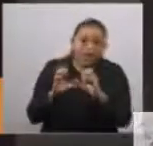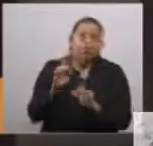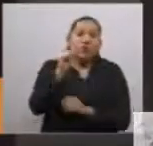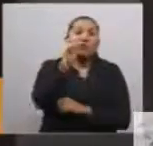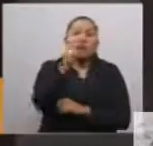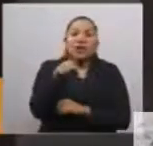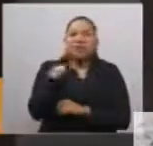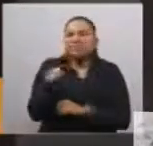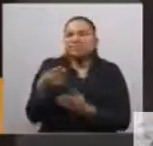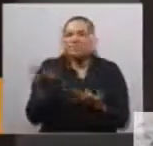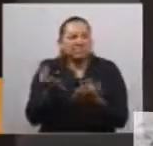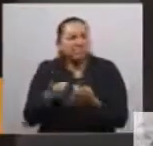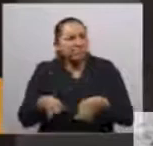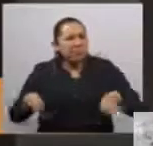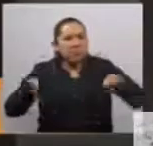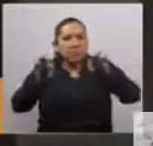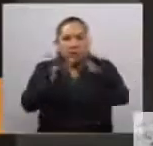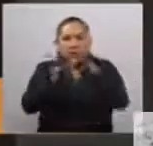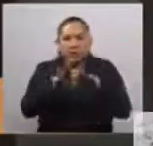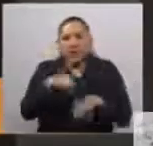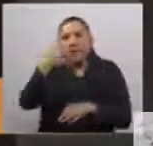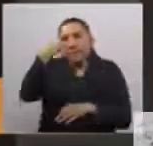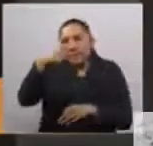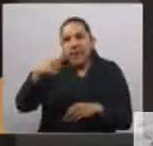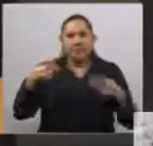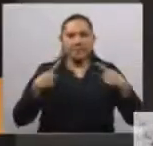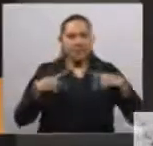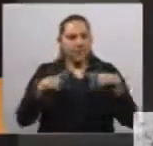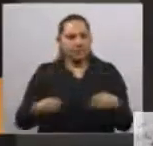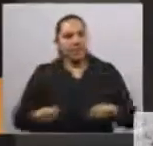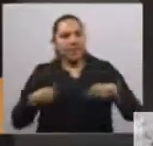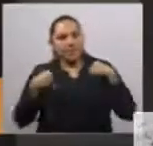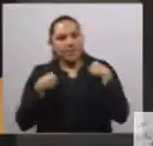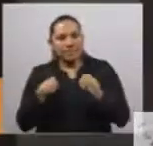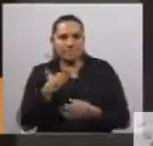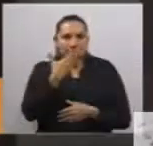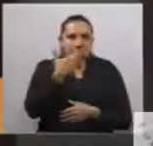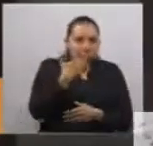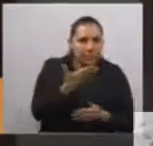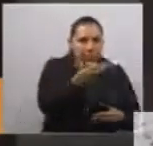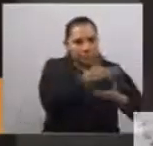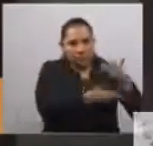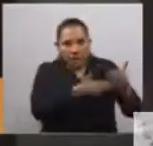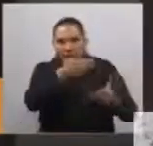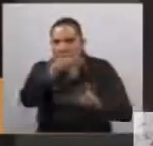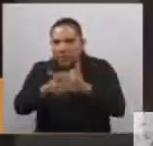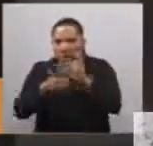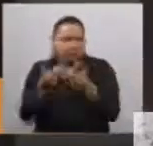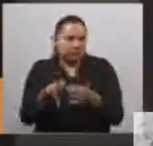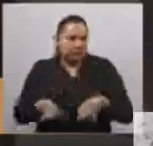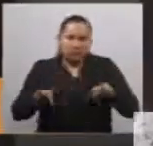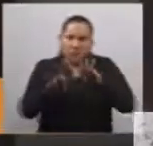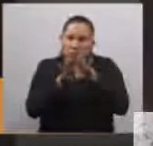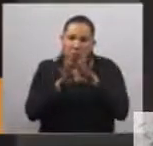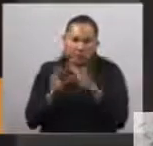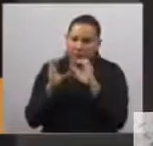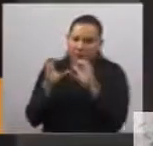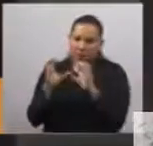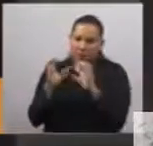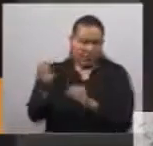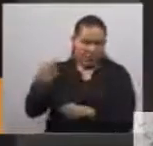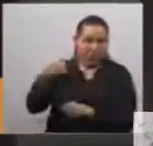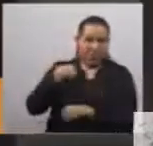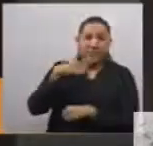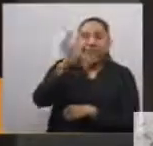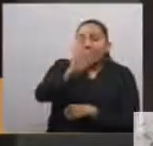las personas podamos desarrollarnos plenamente. Si las personas no contáramos con los cuidados, simplemente